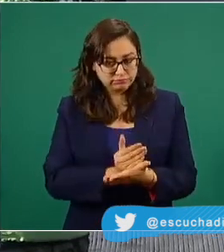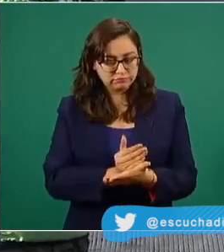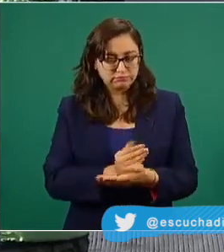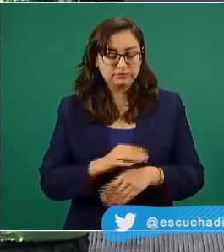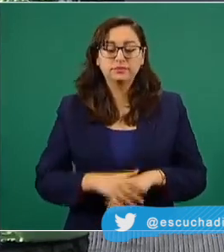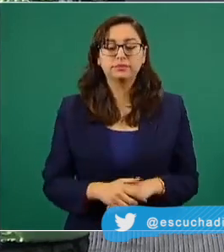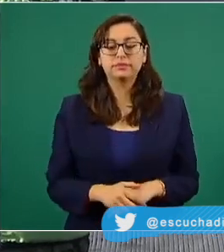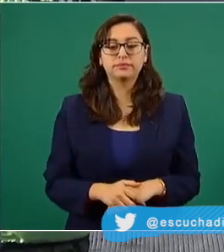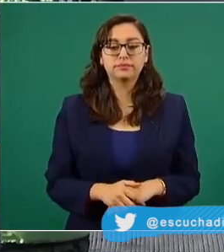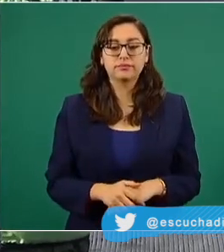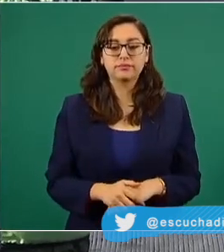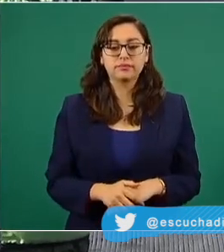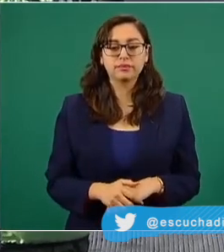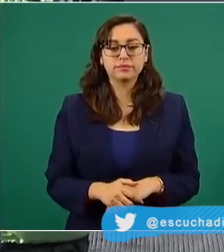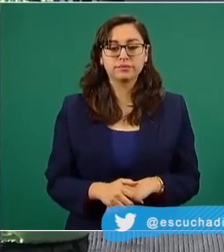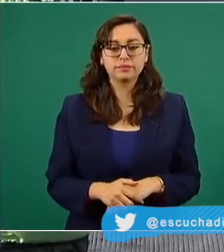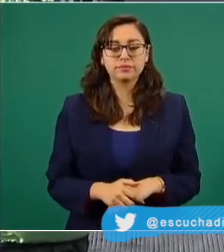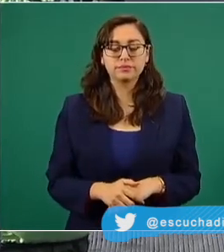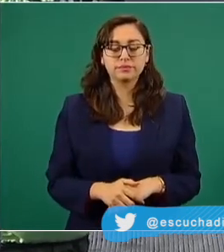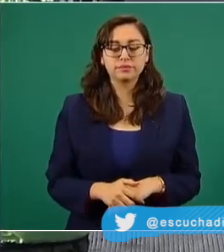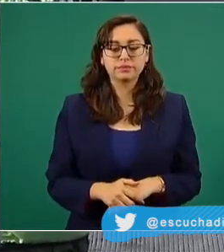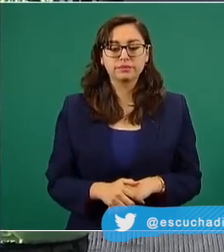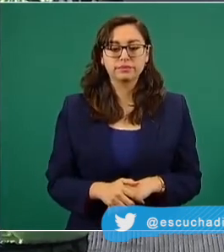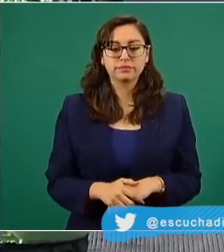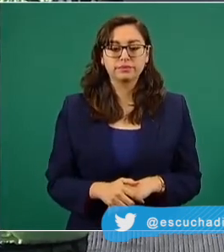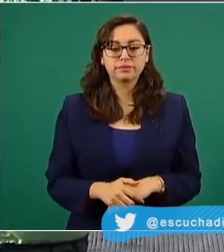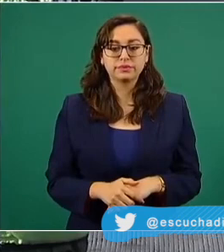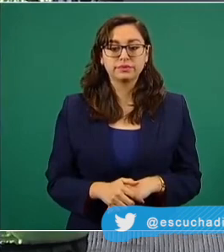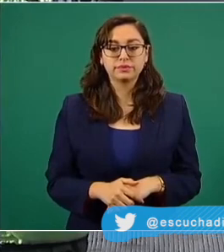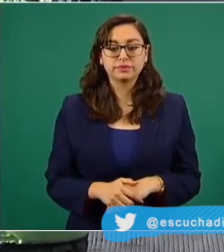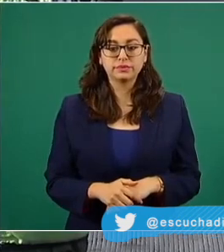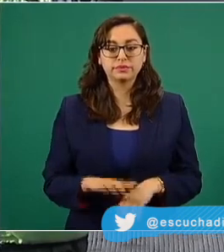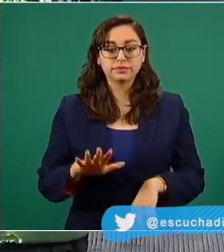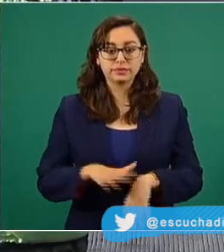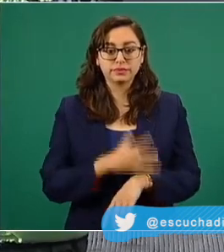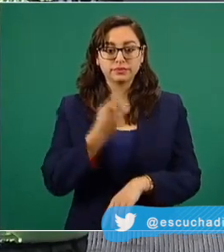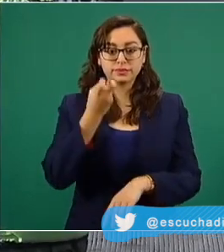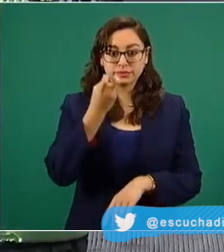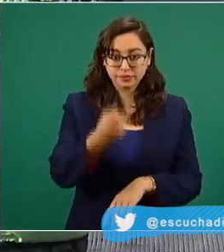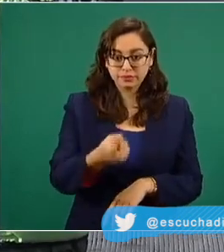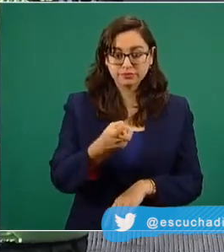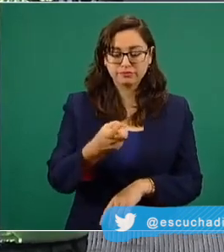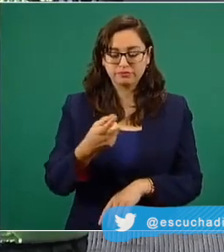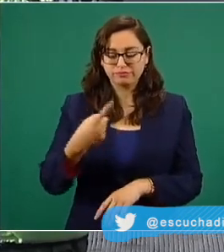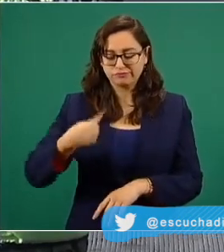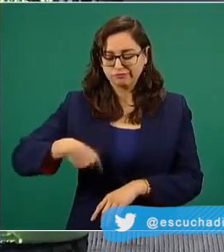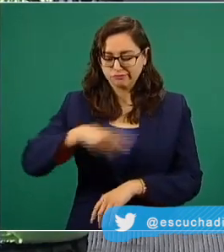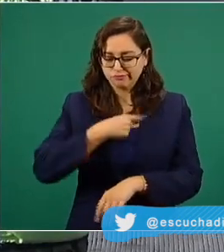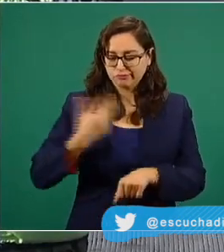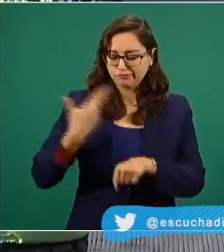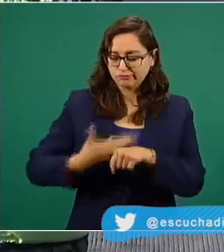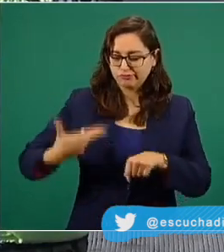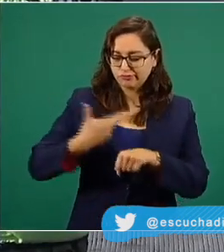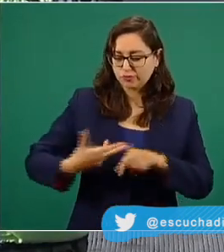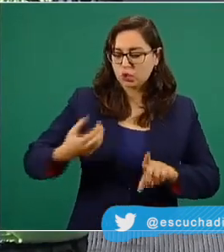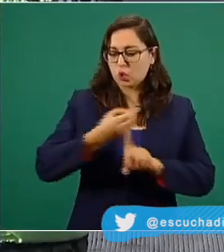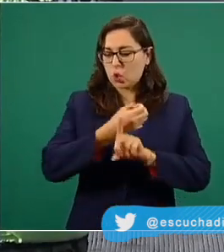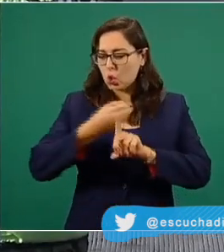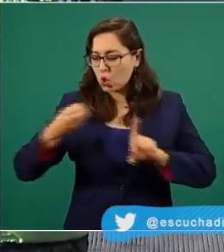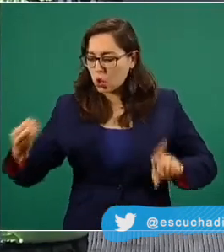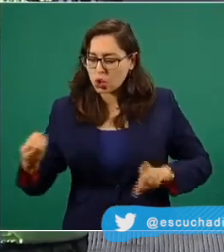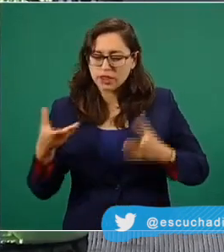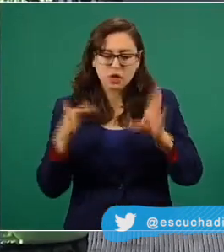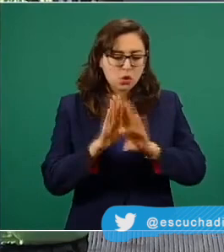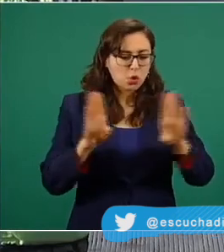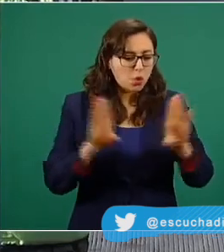Para ello, logramos y realizamos la priorización de la población a